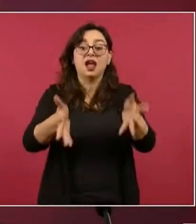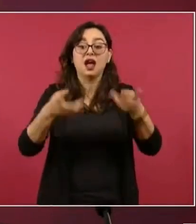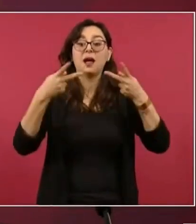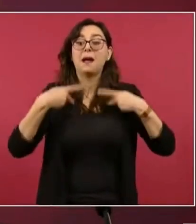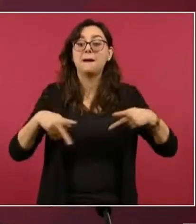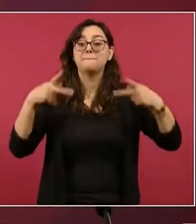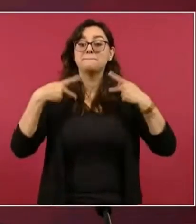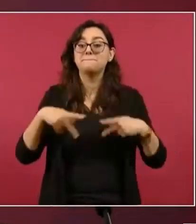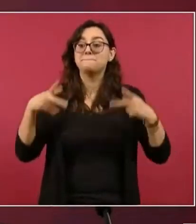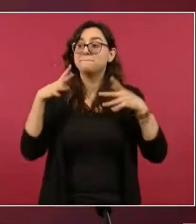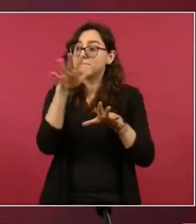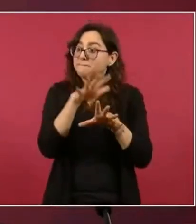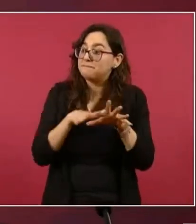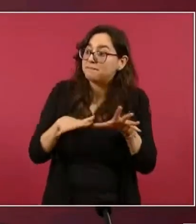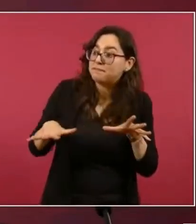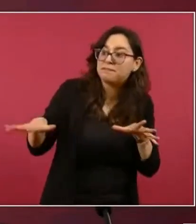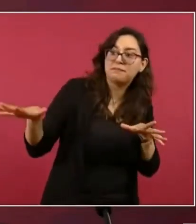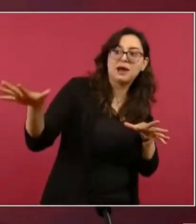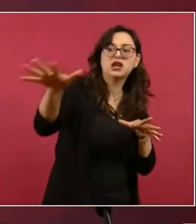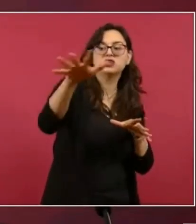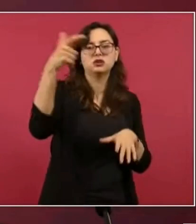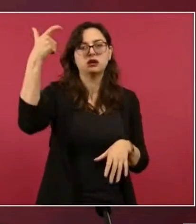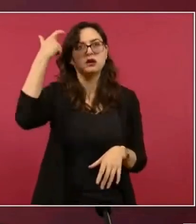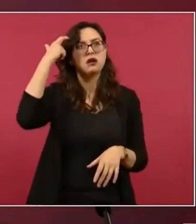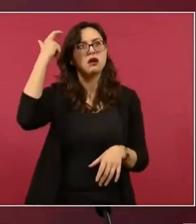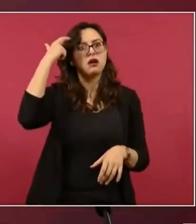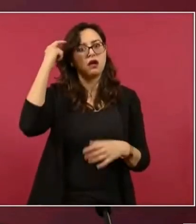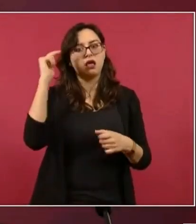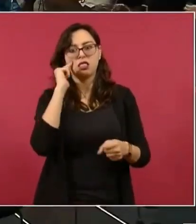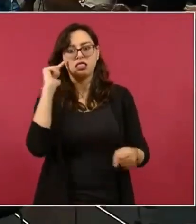se inició la cuarta transformación